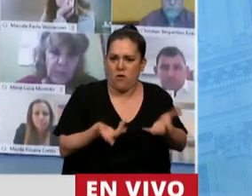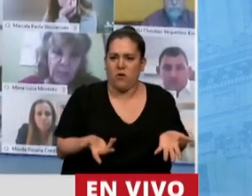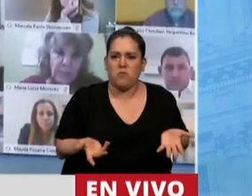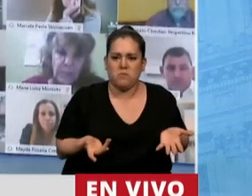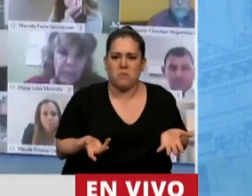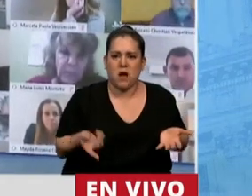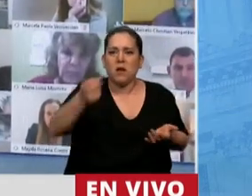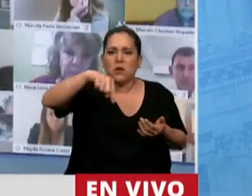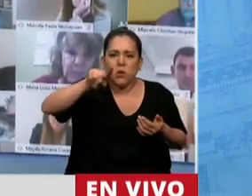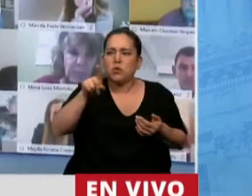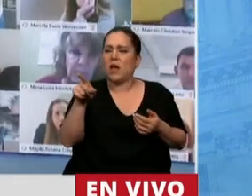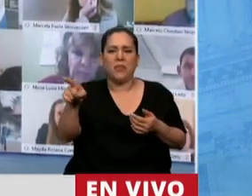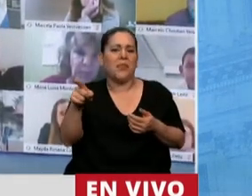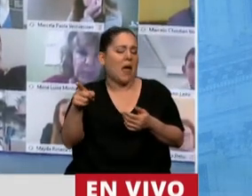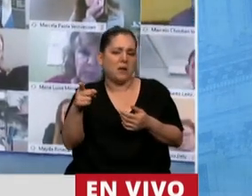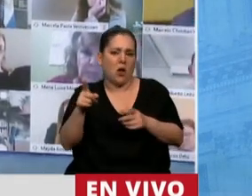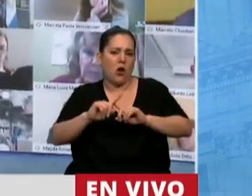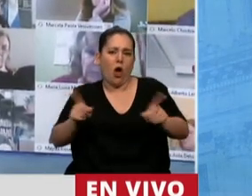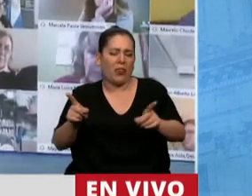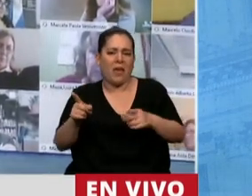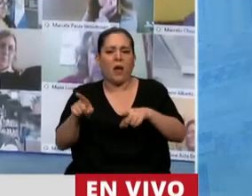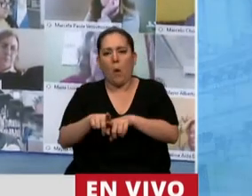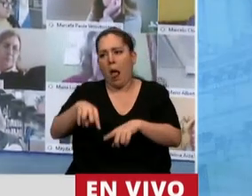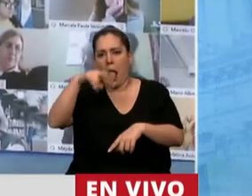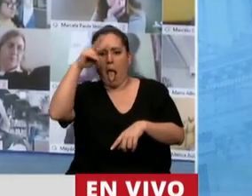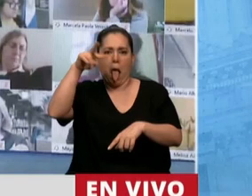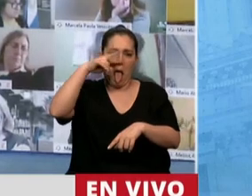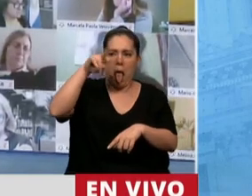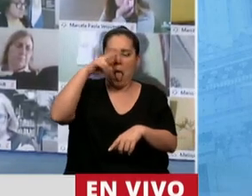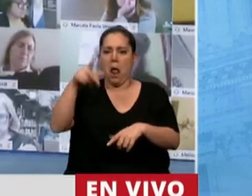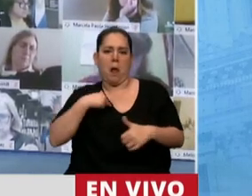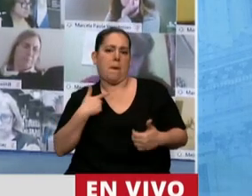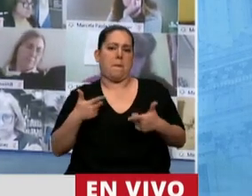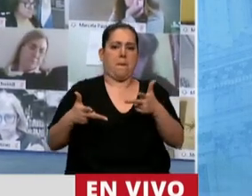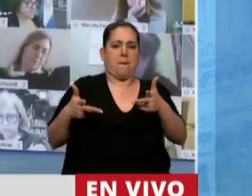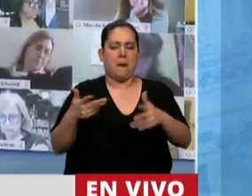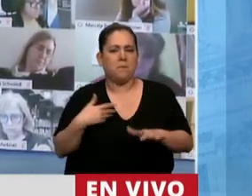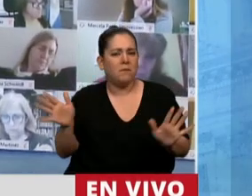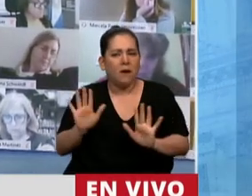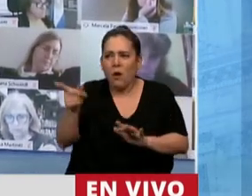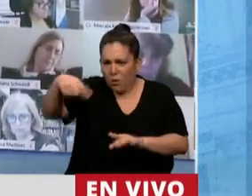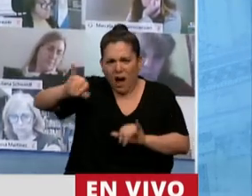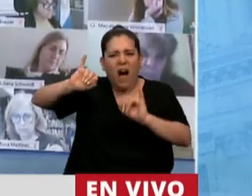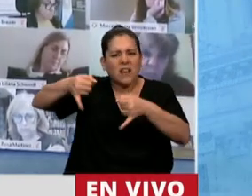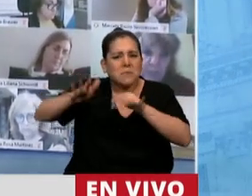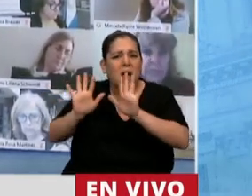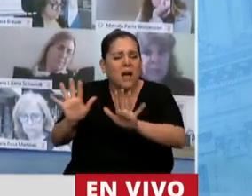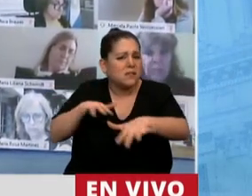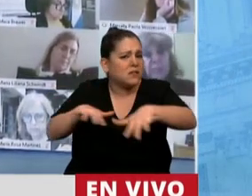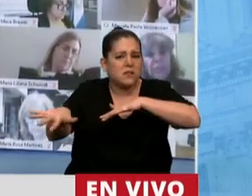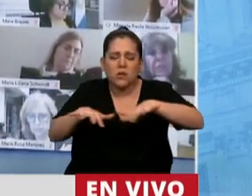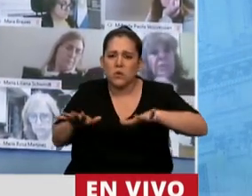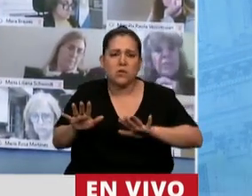no dejen que la soberbia los lleve por delante. Acepten el resultado